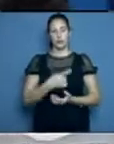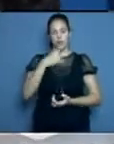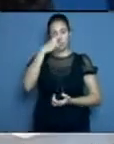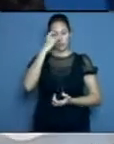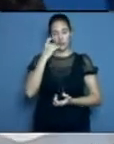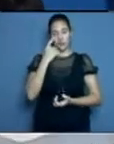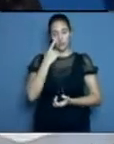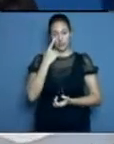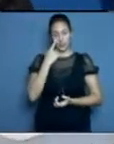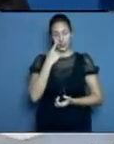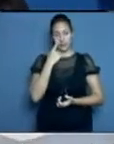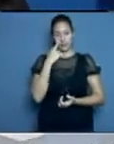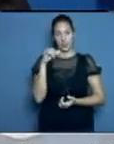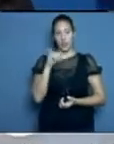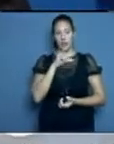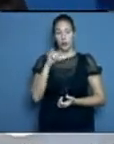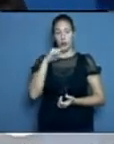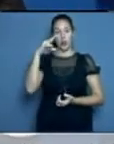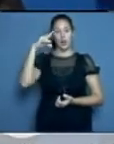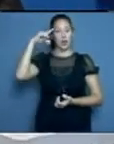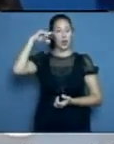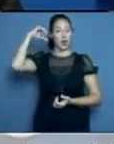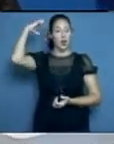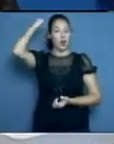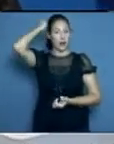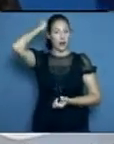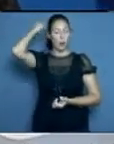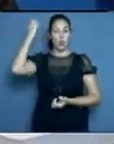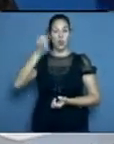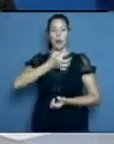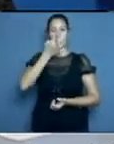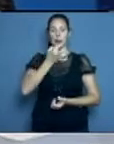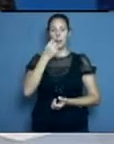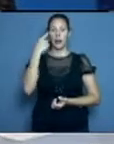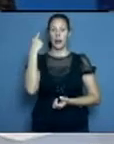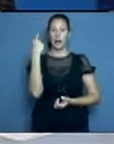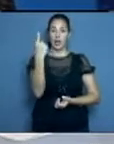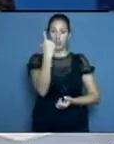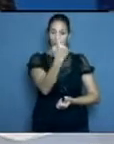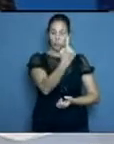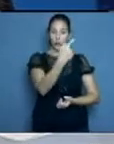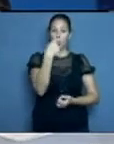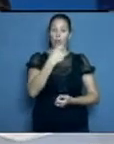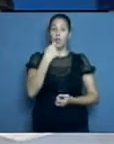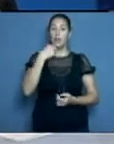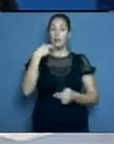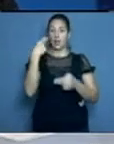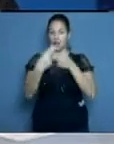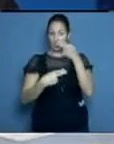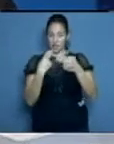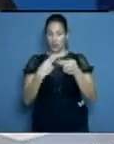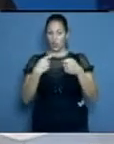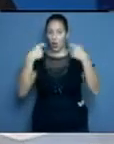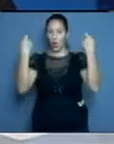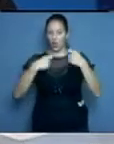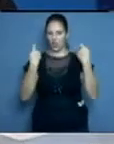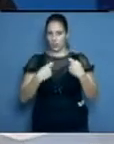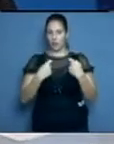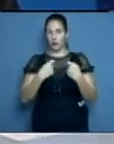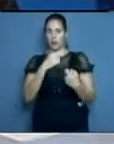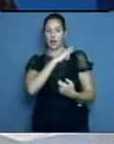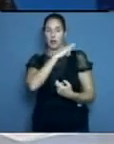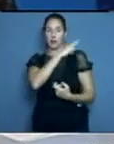las palabras de nuestro general de ejército, que cada cual haga lo que le corresponda y la obra será